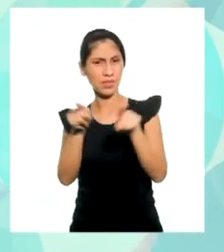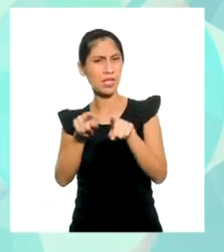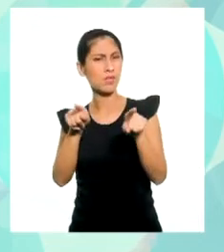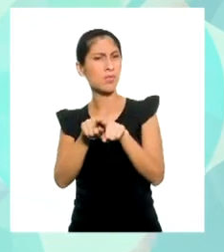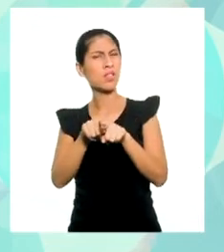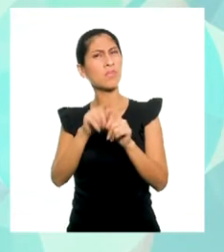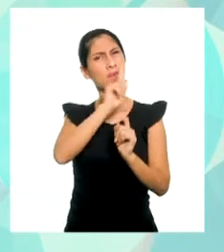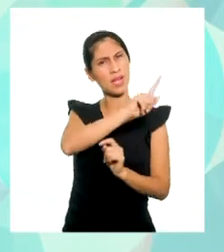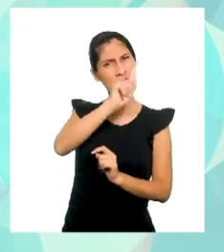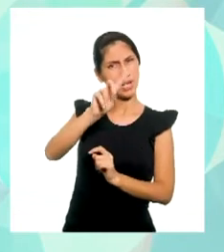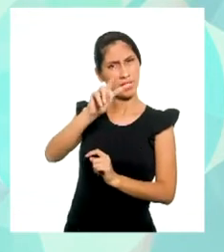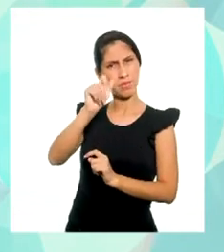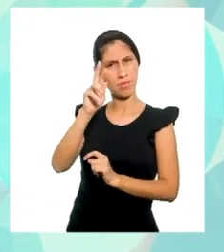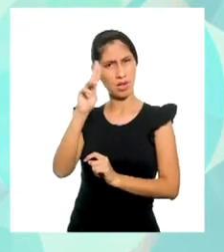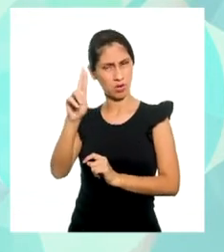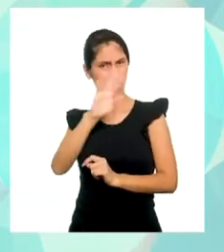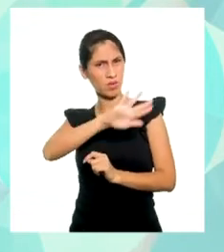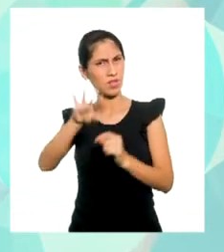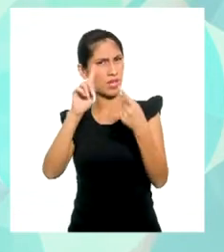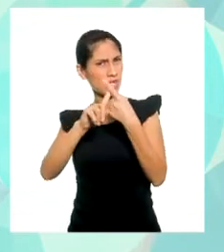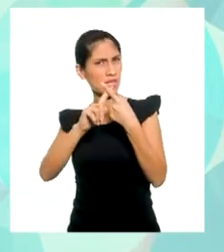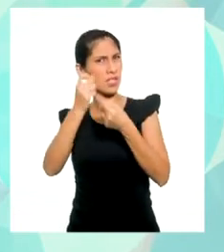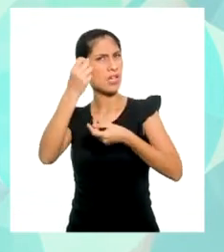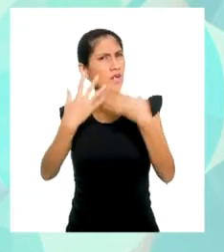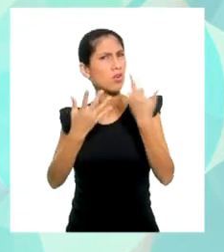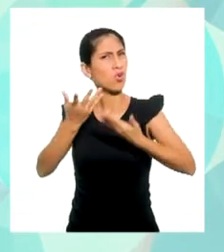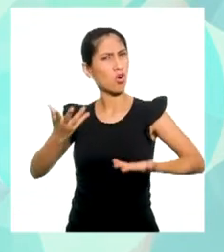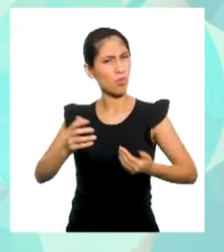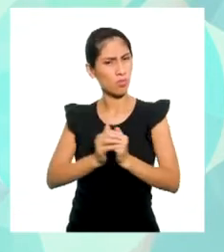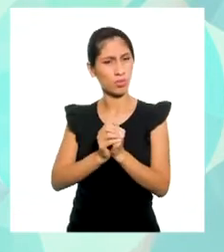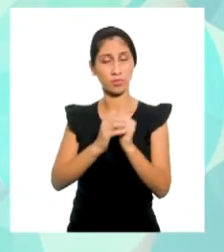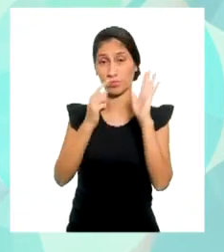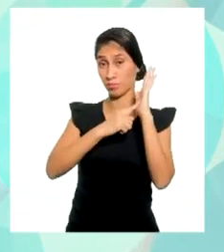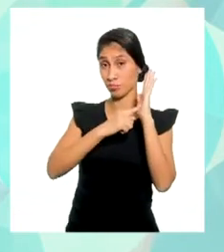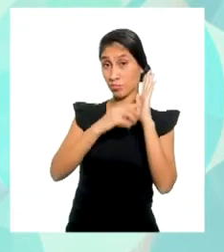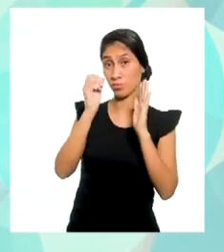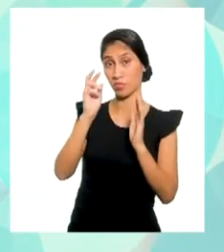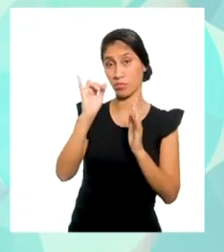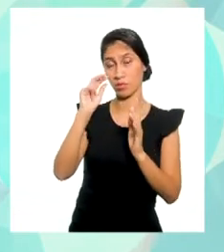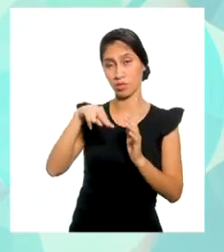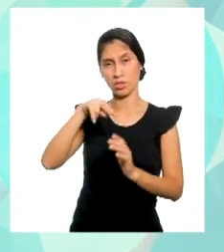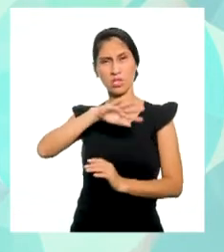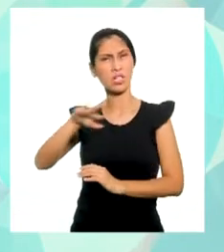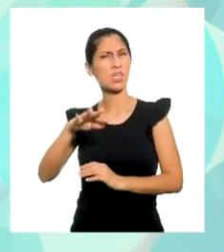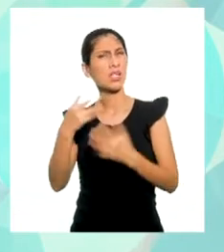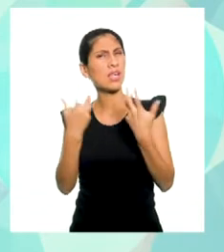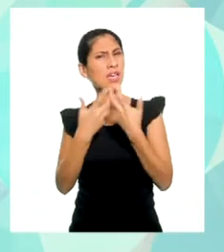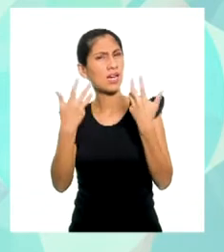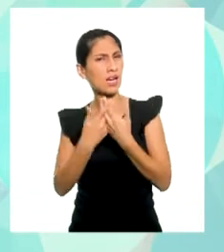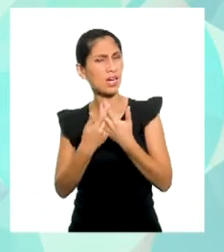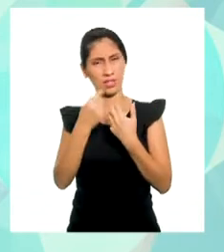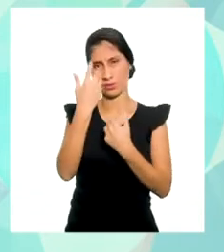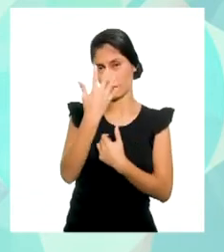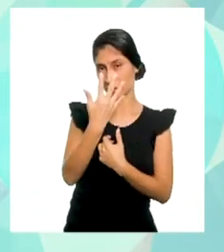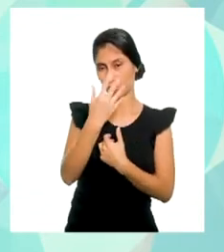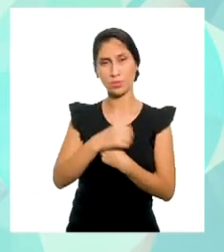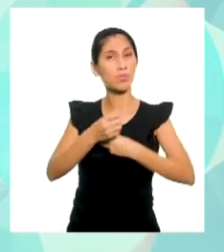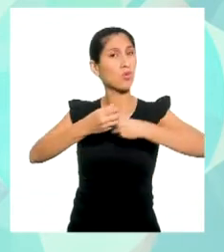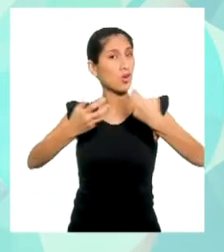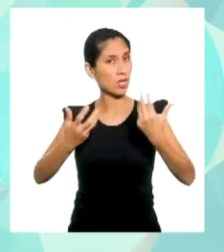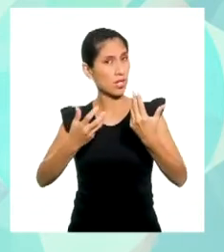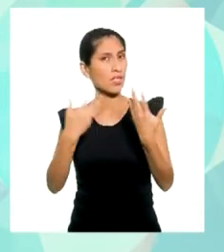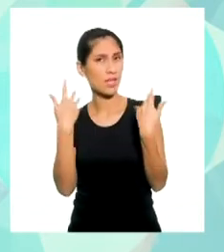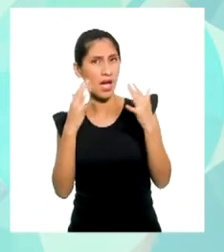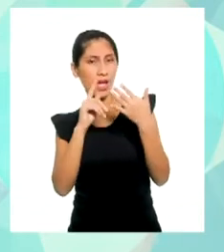Y para cada valor de X. En este caso, el origen no pasa por 0, sino por 5, debido a que